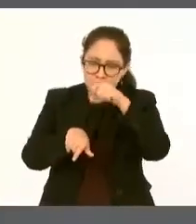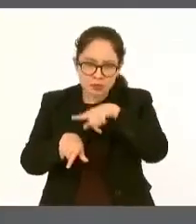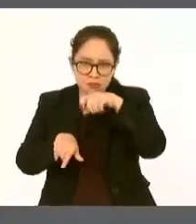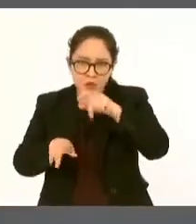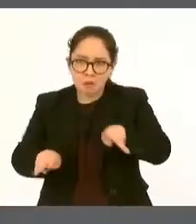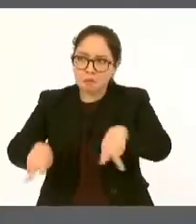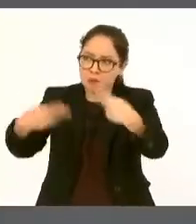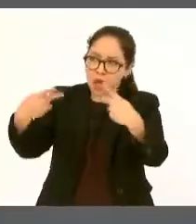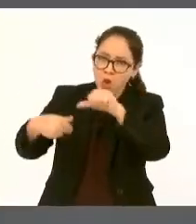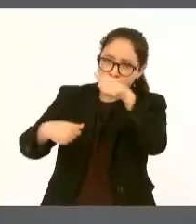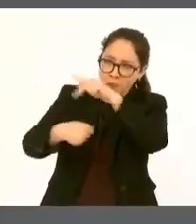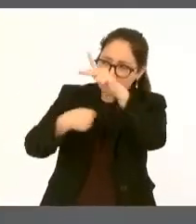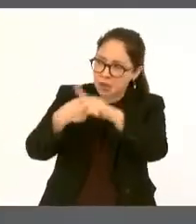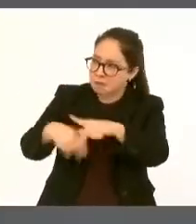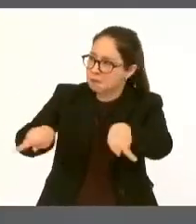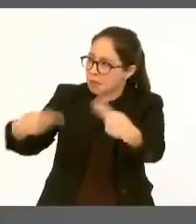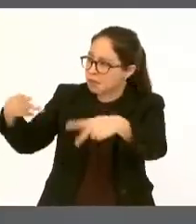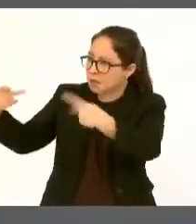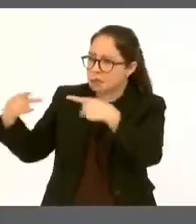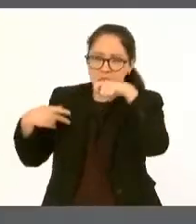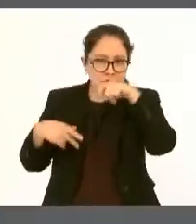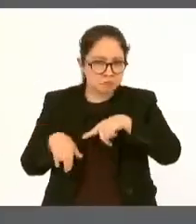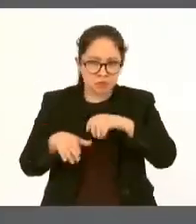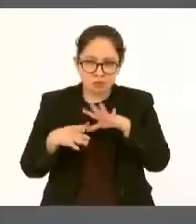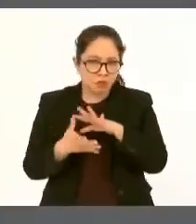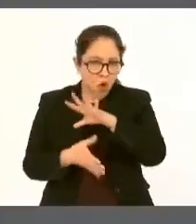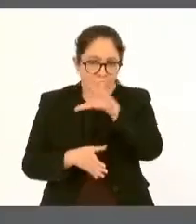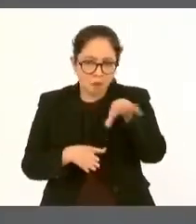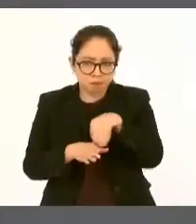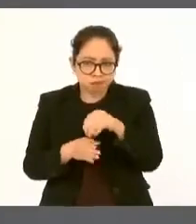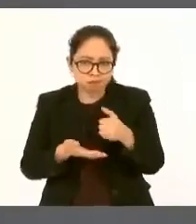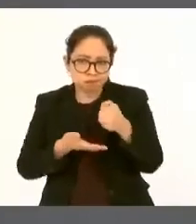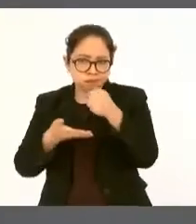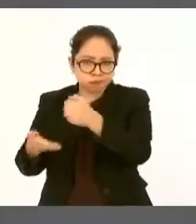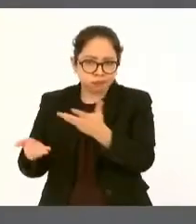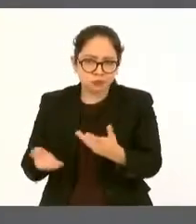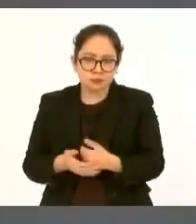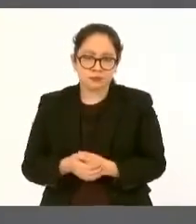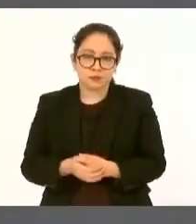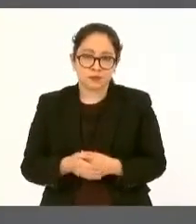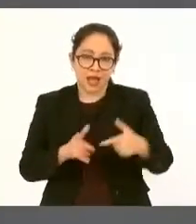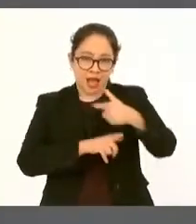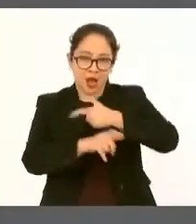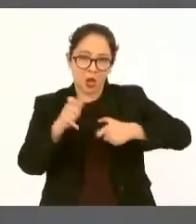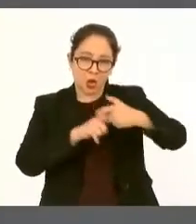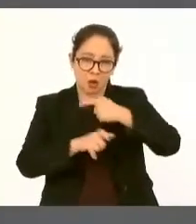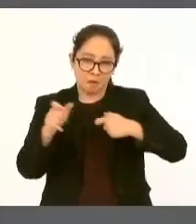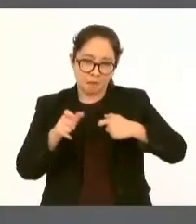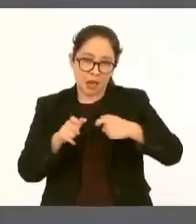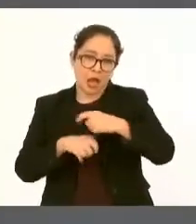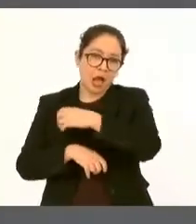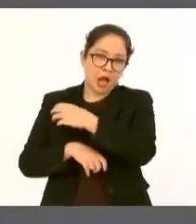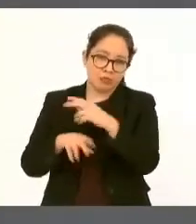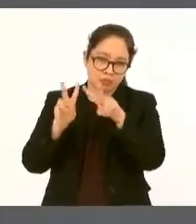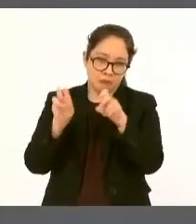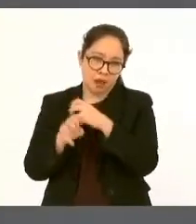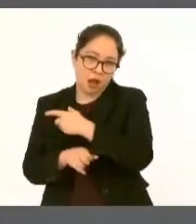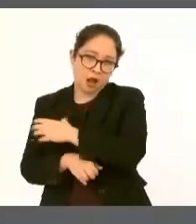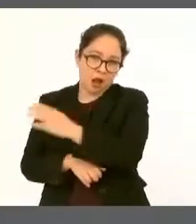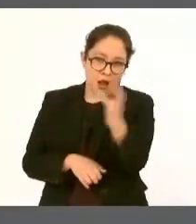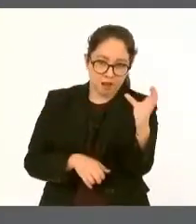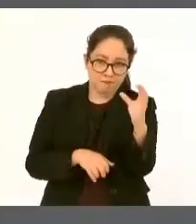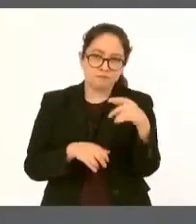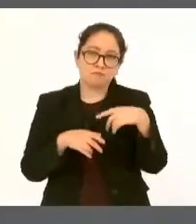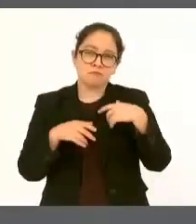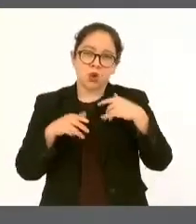lo mismo, no cayó la economía del sector agropecuario,